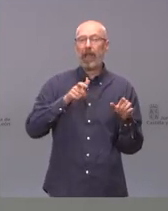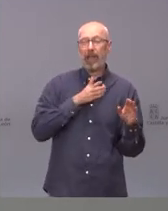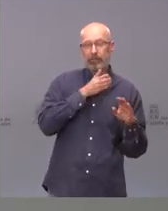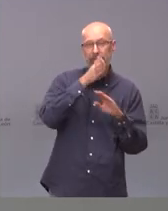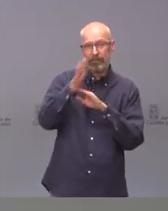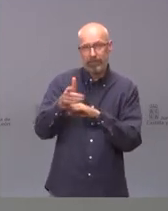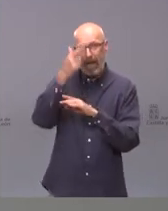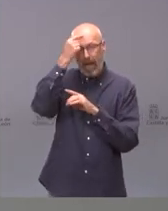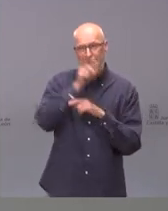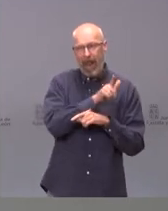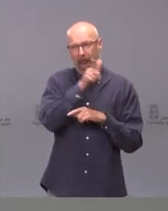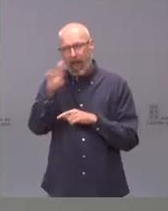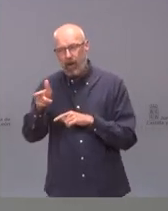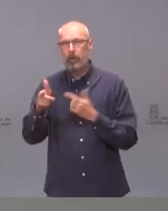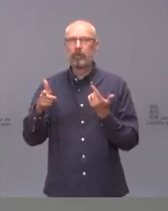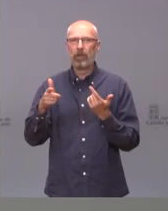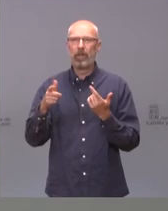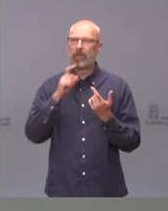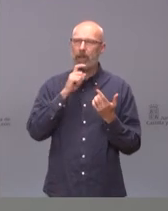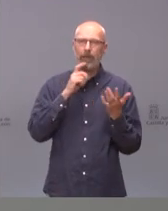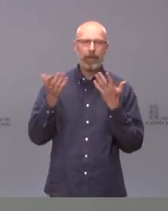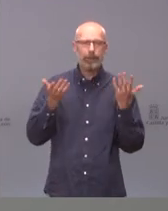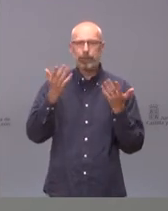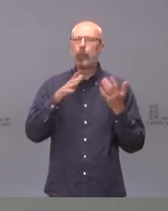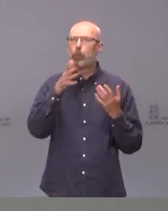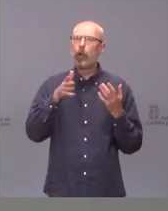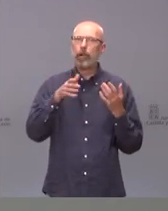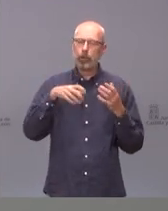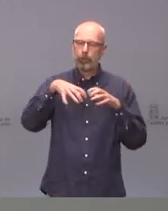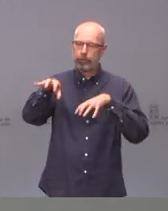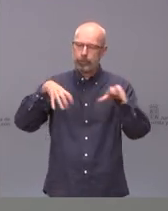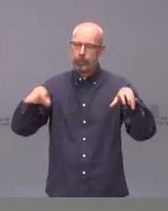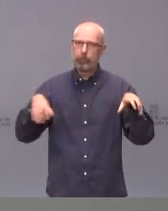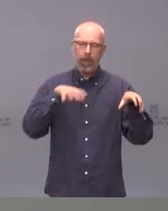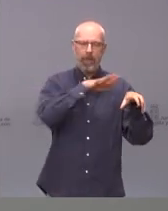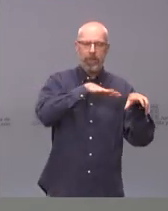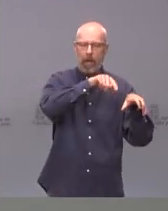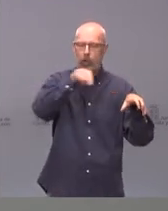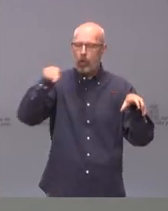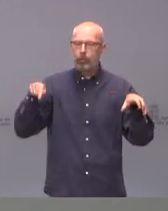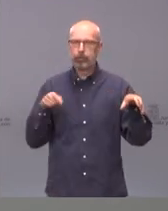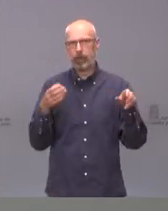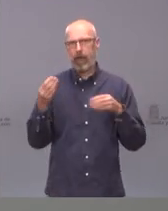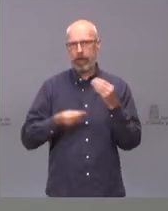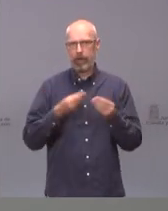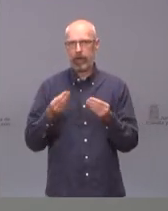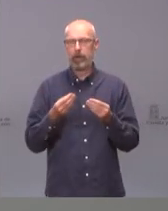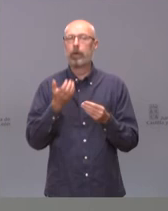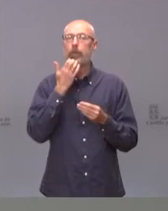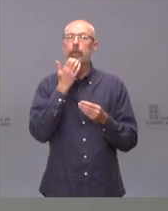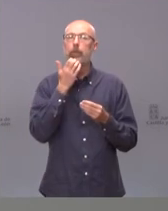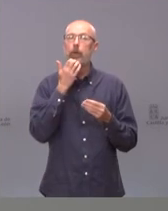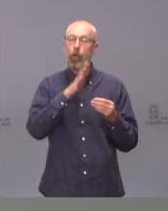determinadas poblaciones, ya lo comenté en una rueda de prensa anterior, en la zona más sur,